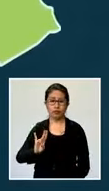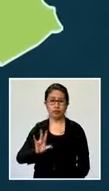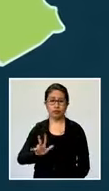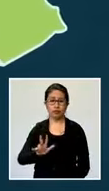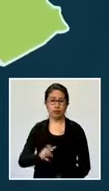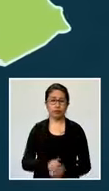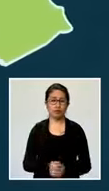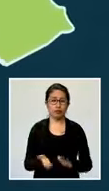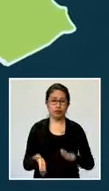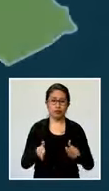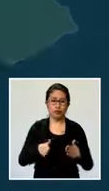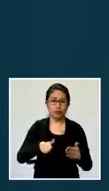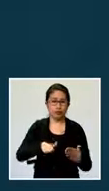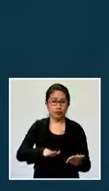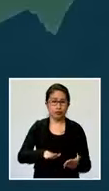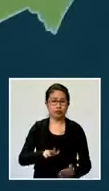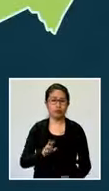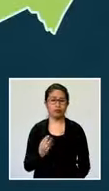decesos, 14.